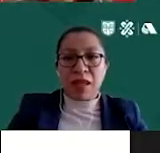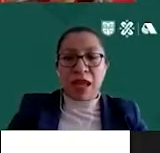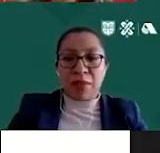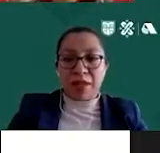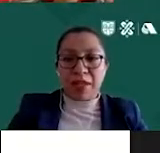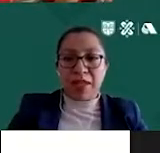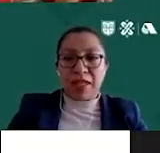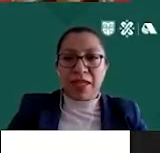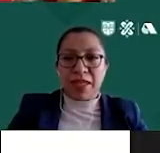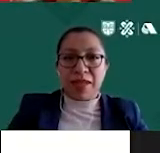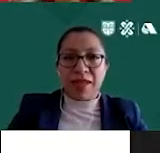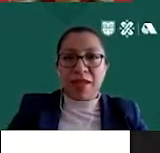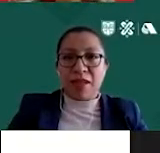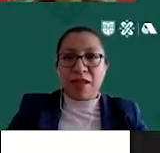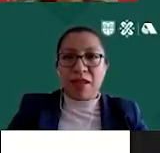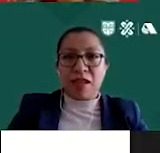A ver.